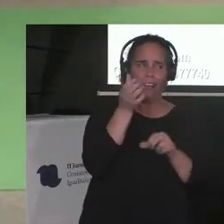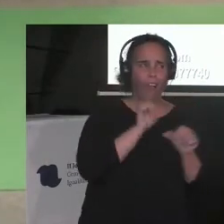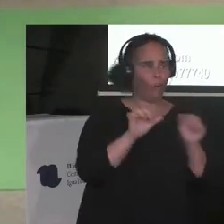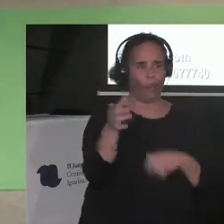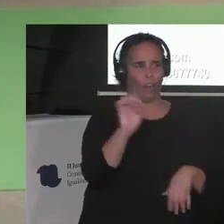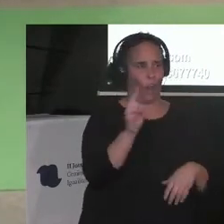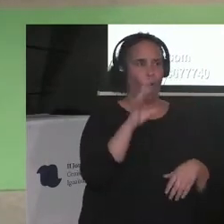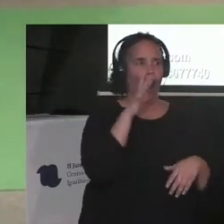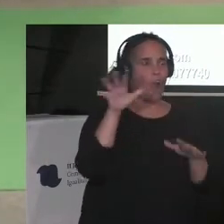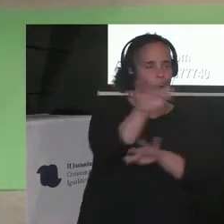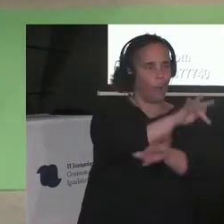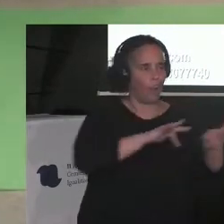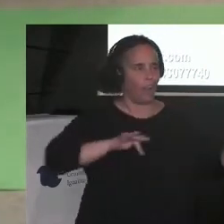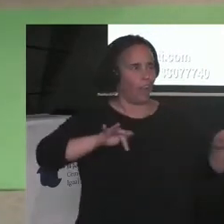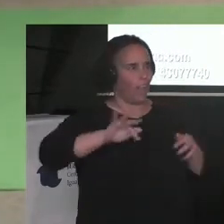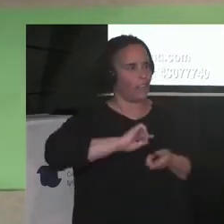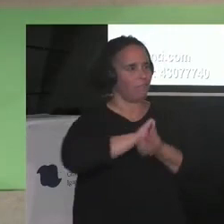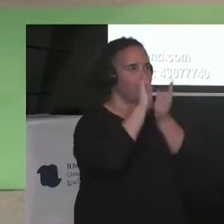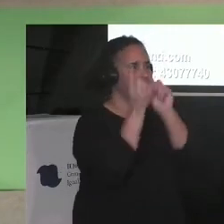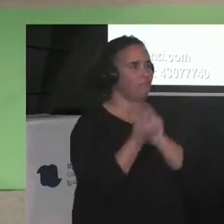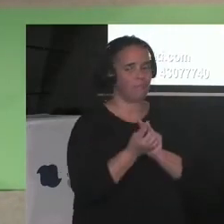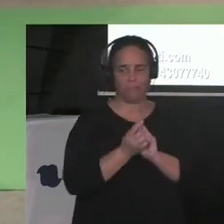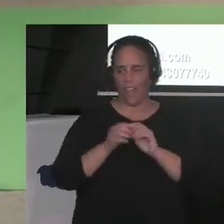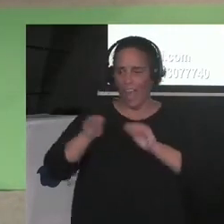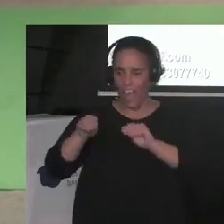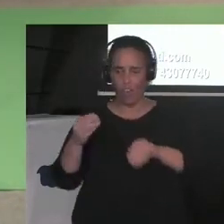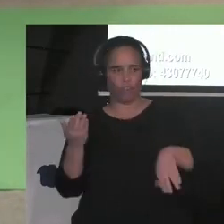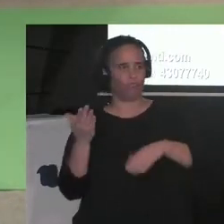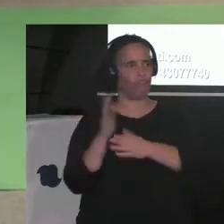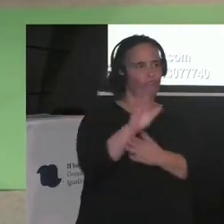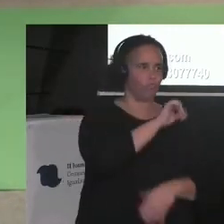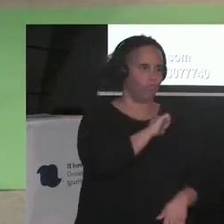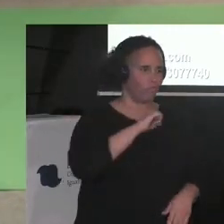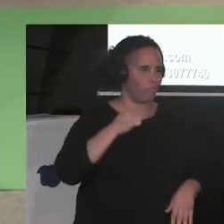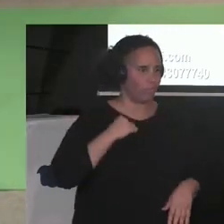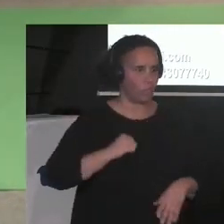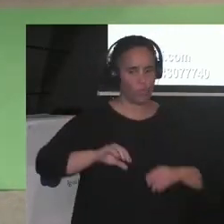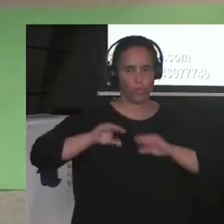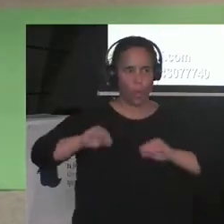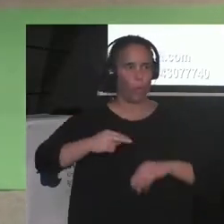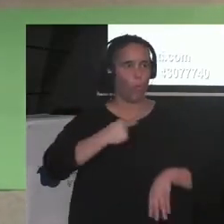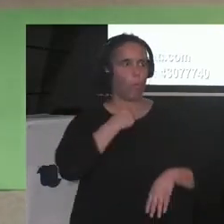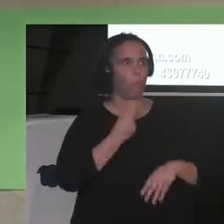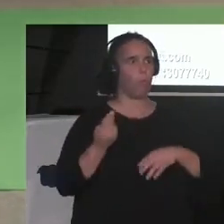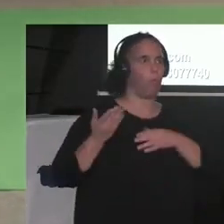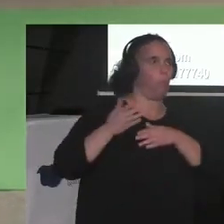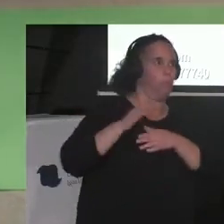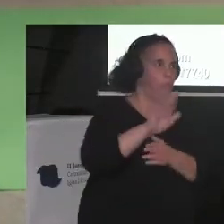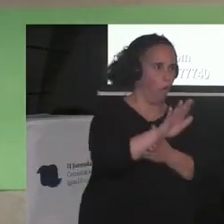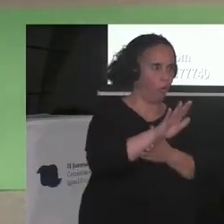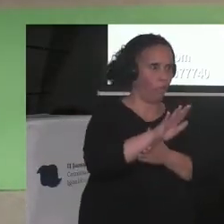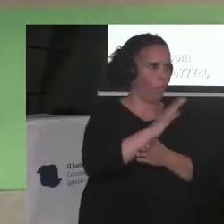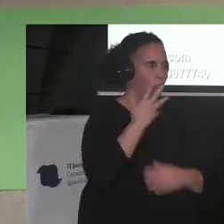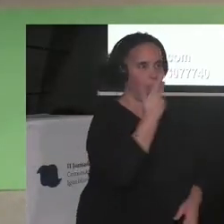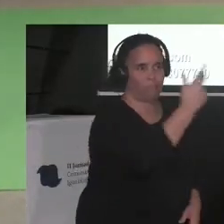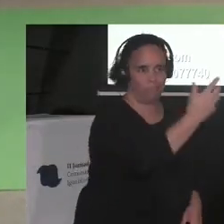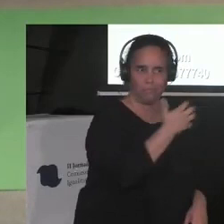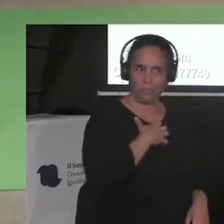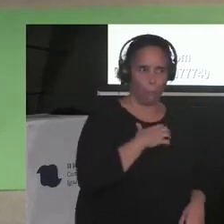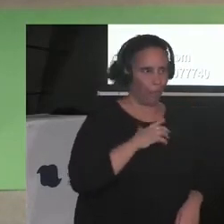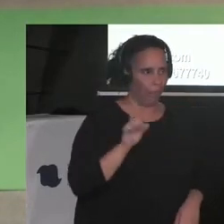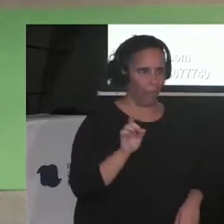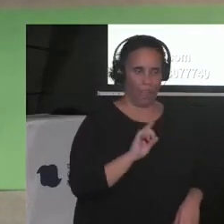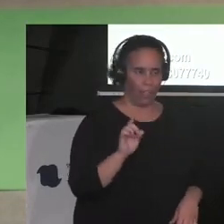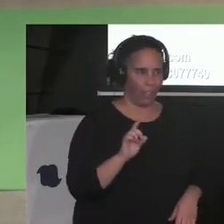a una voz que se impone suya e inalienable. El ventriloquismo, el